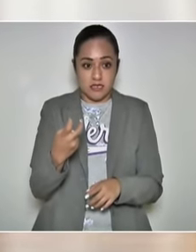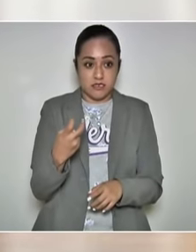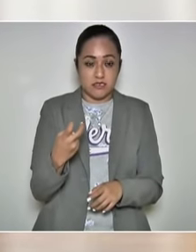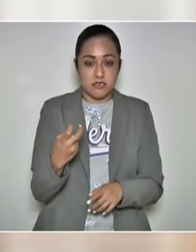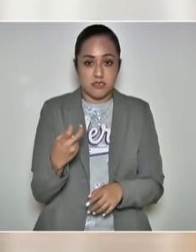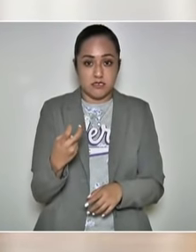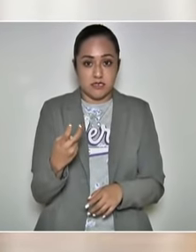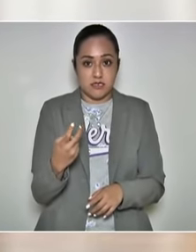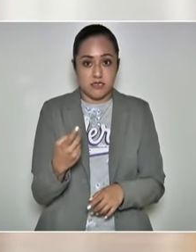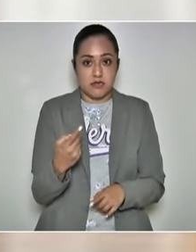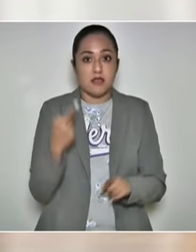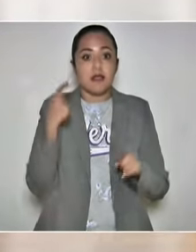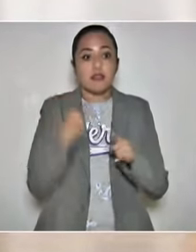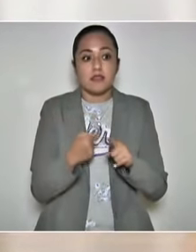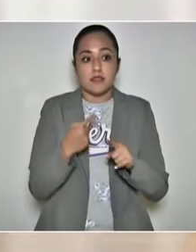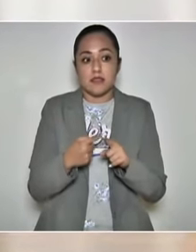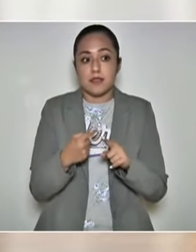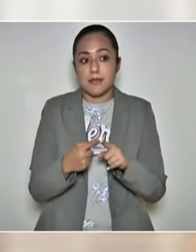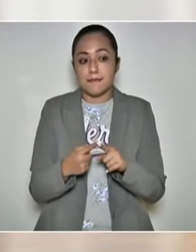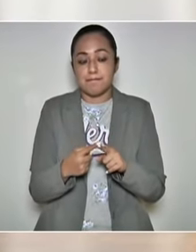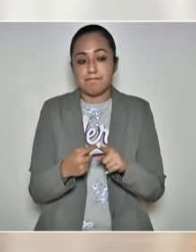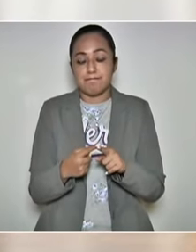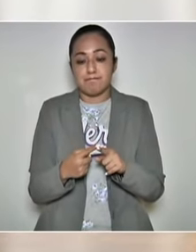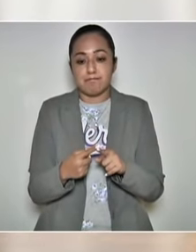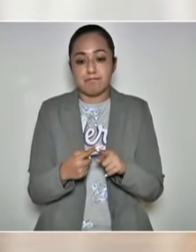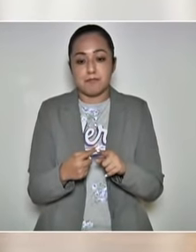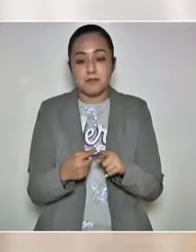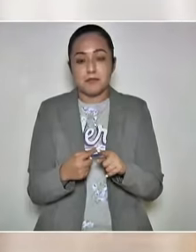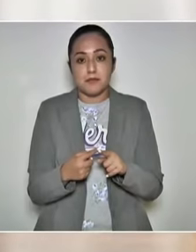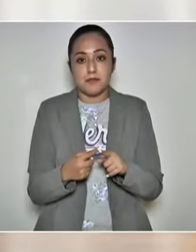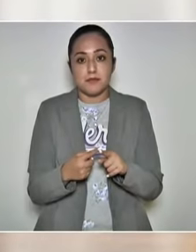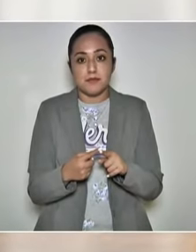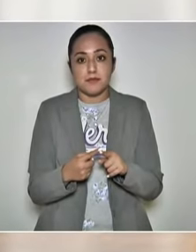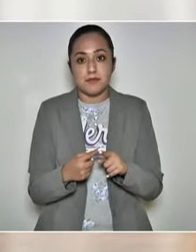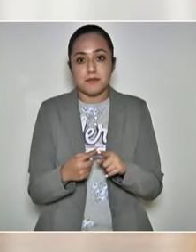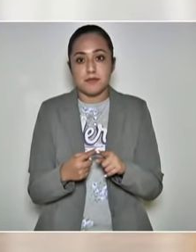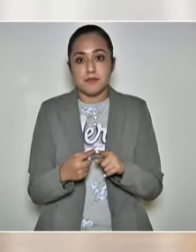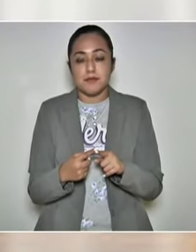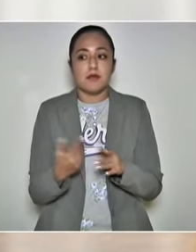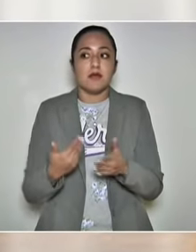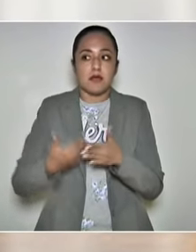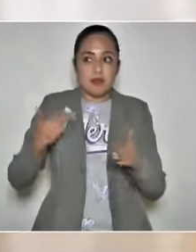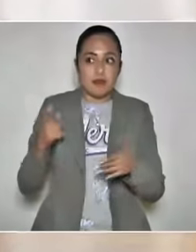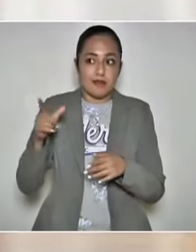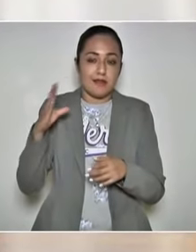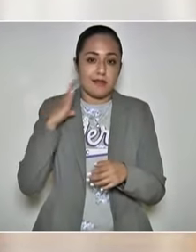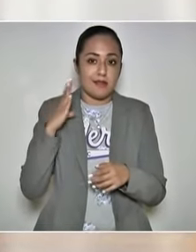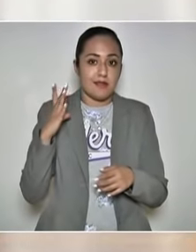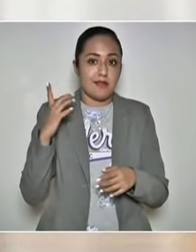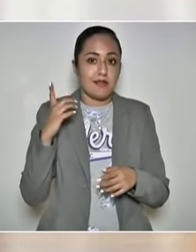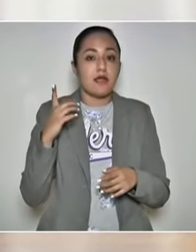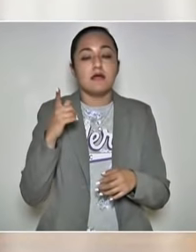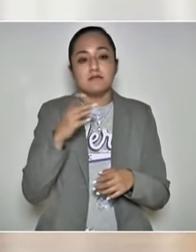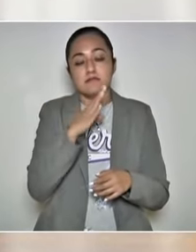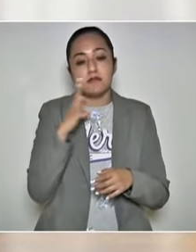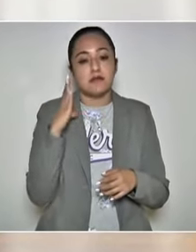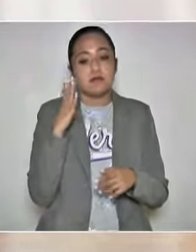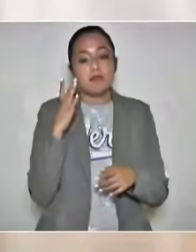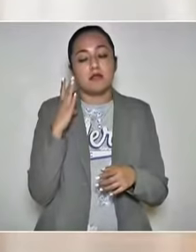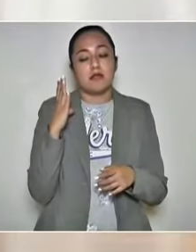la que legisló el Congreso de la Unión,